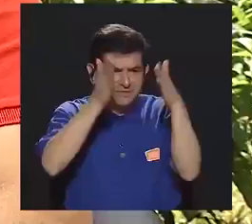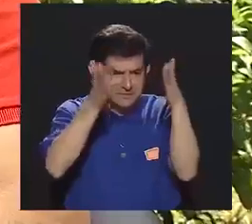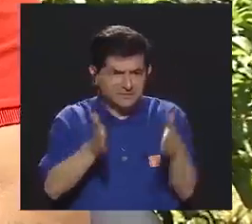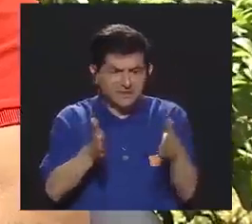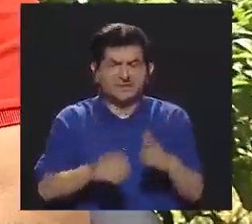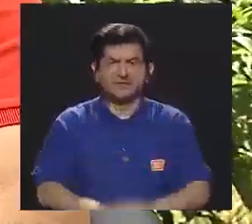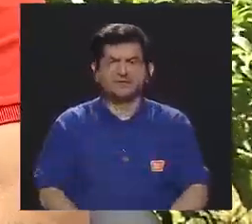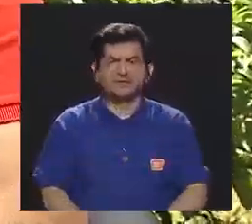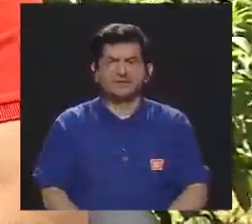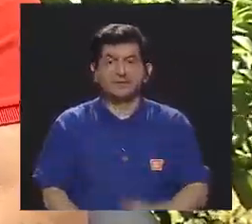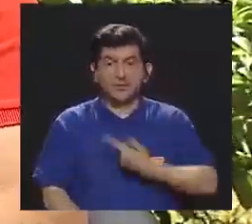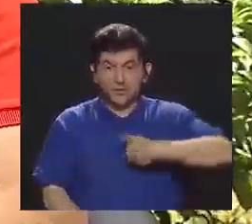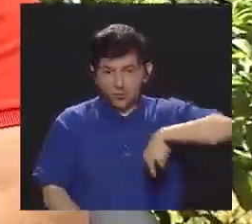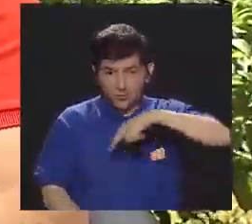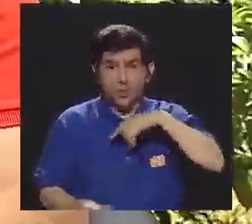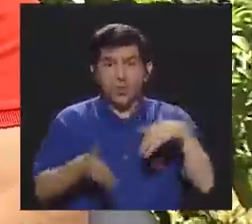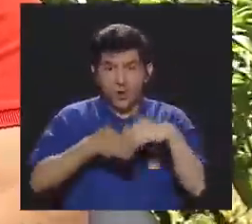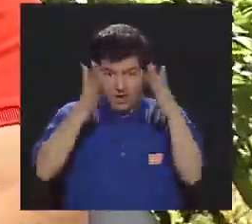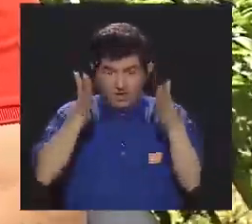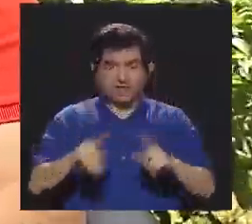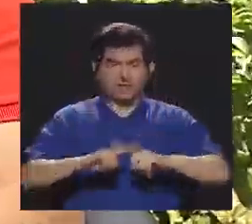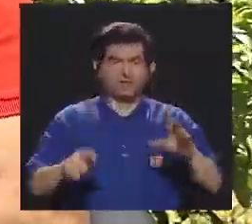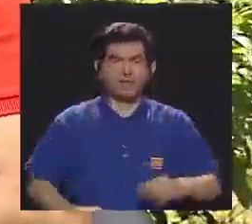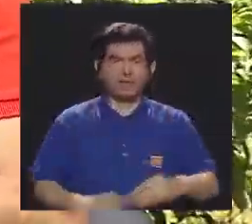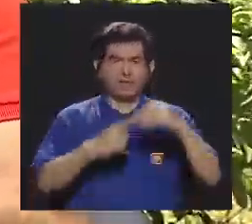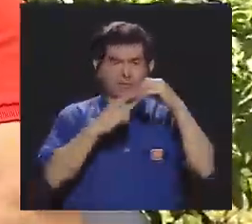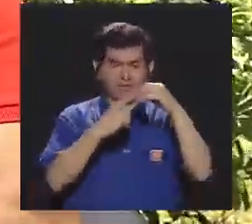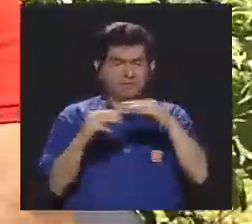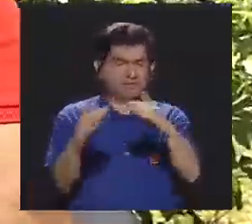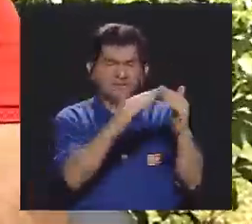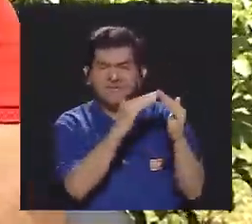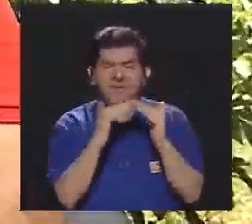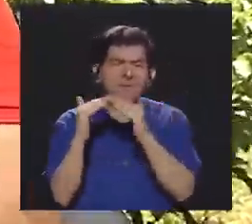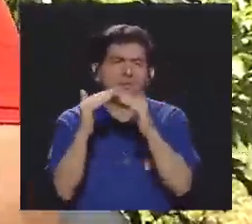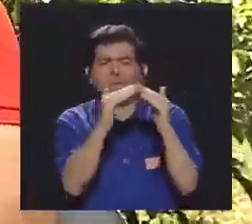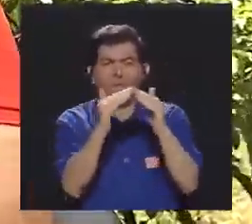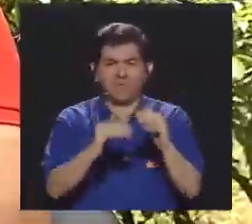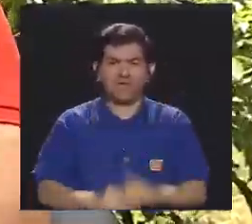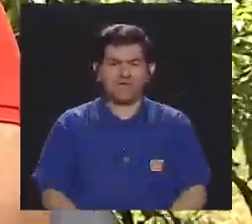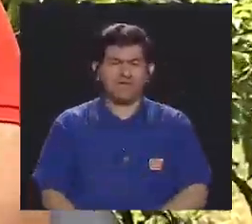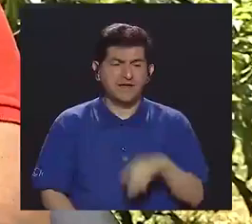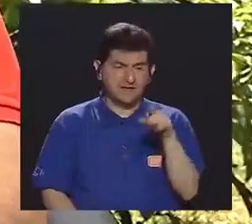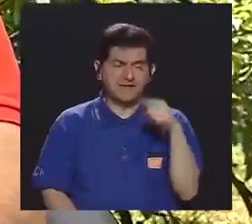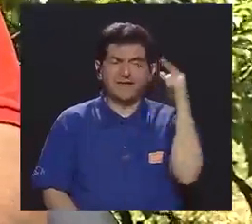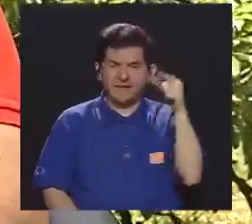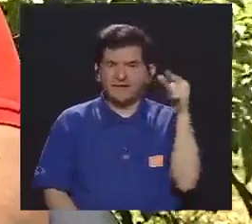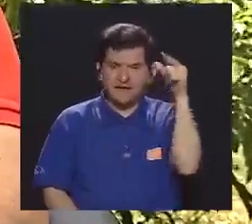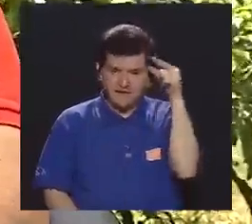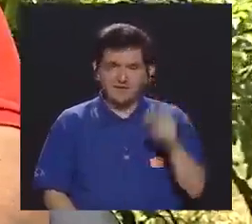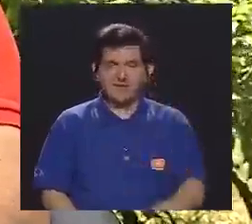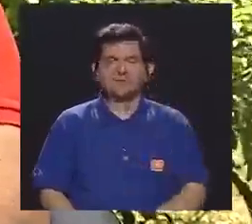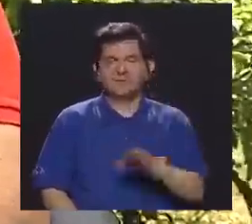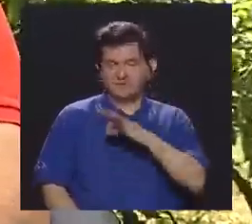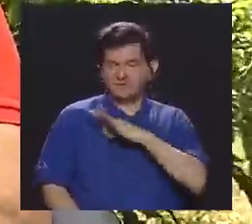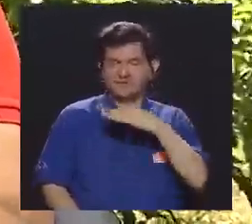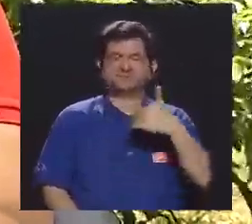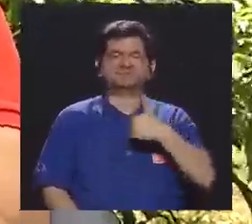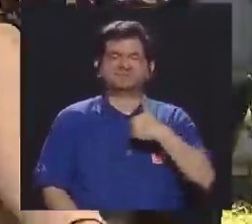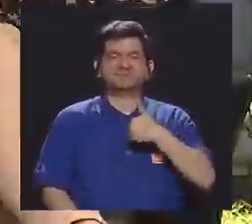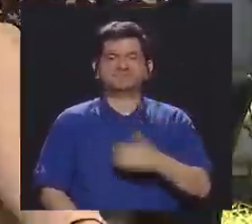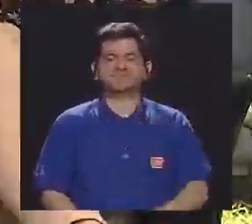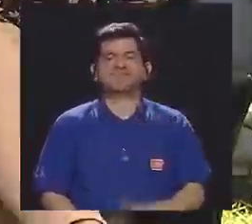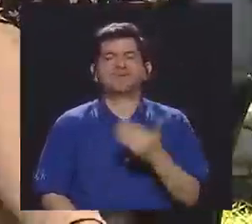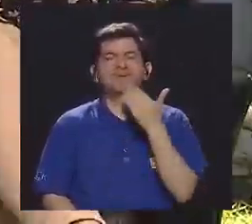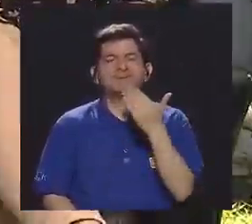los estudiantes, para nuestros estudiantes, pero principalmente para esas comunidades que sin duda alguna se ven beneficiadas.